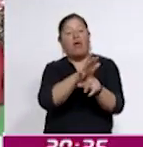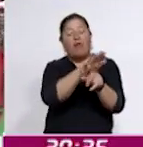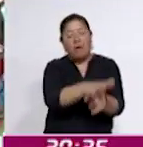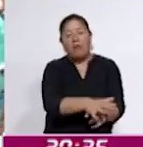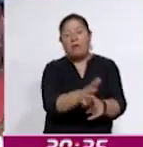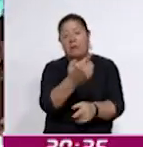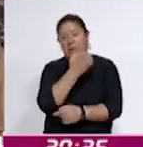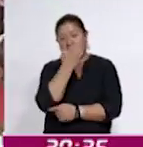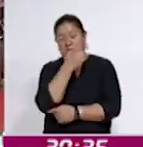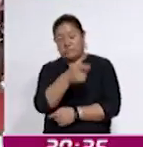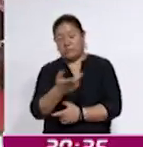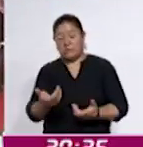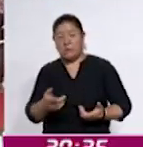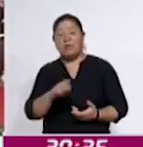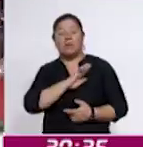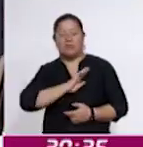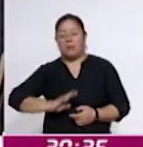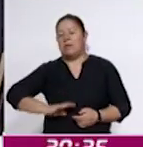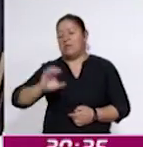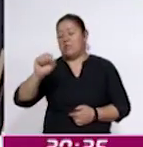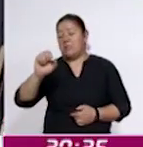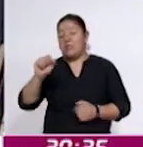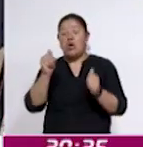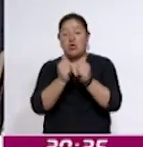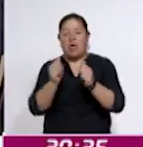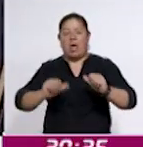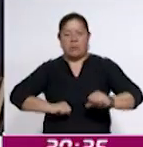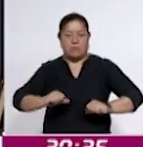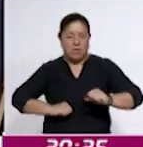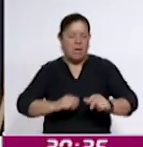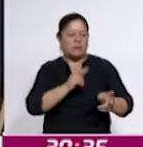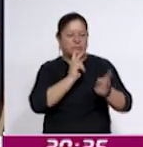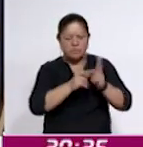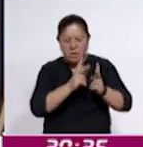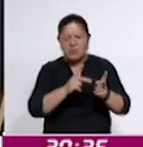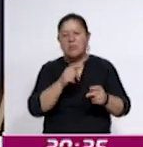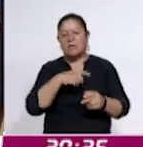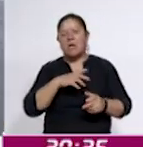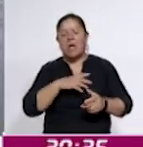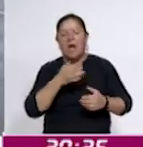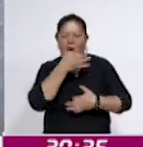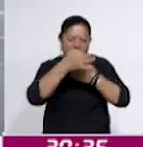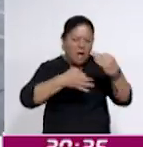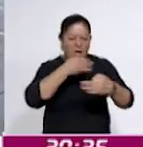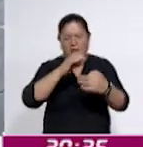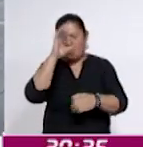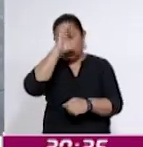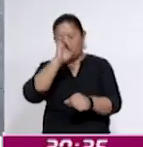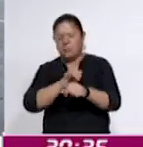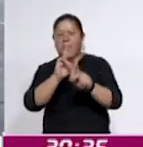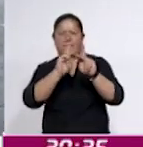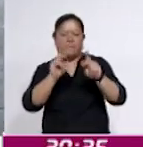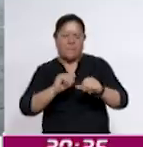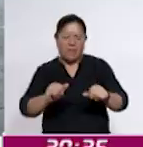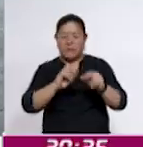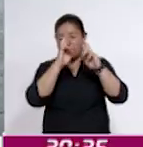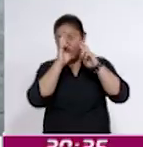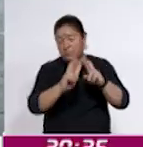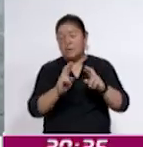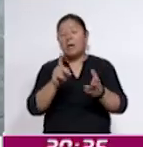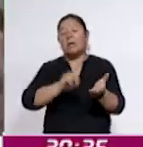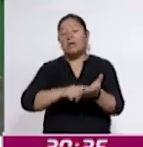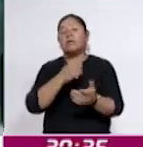entidad. A través de diferentes actividades y pláticas se promueve una cultura de paz y respeto en las escuelas. Otra de las